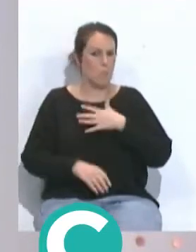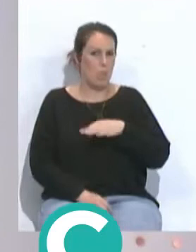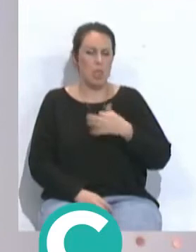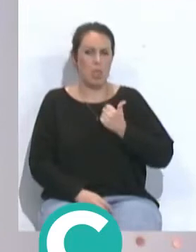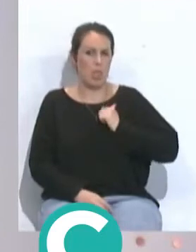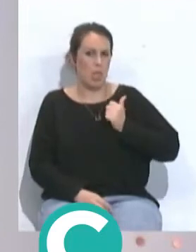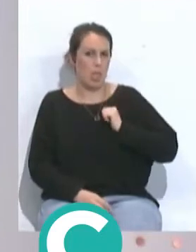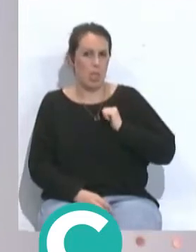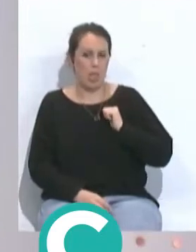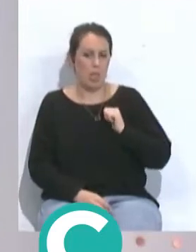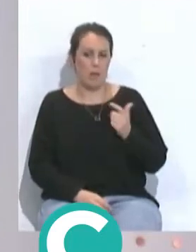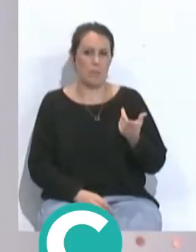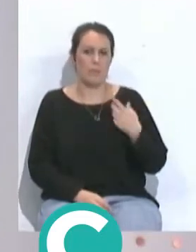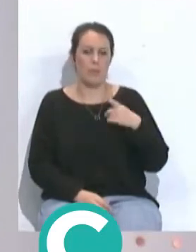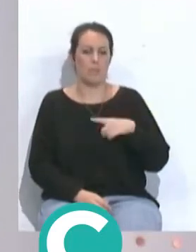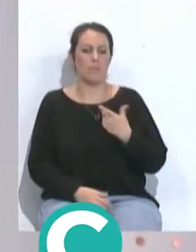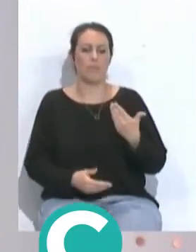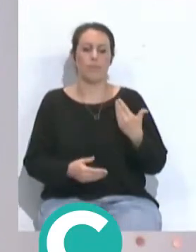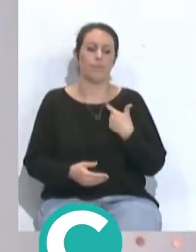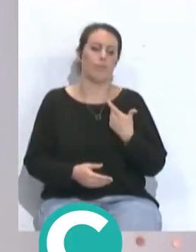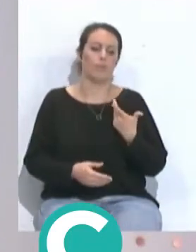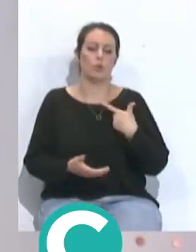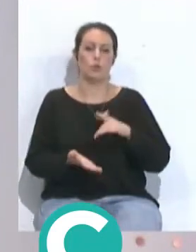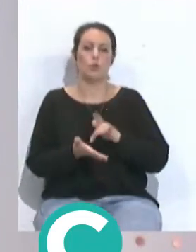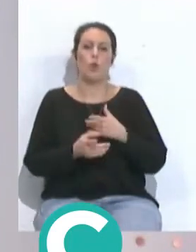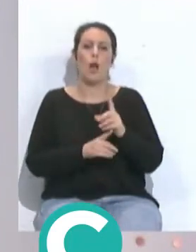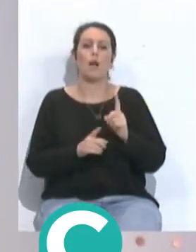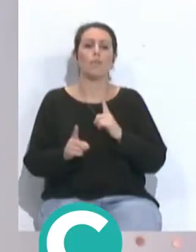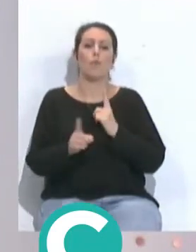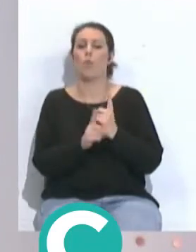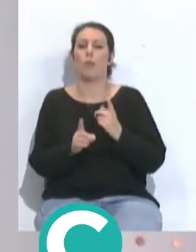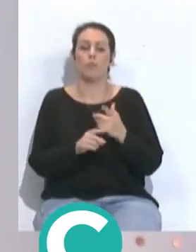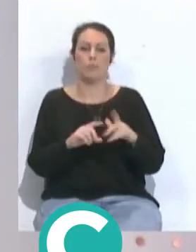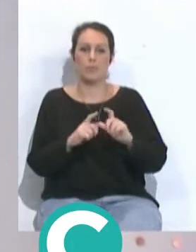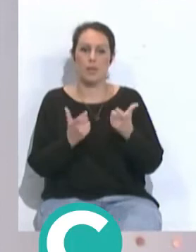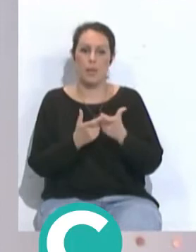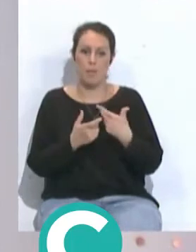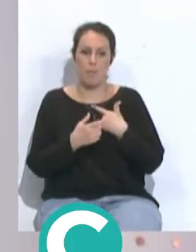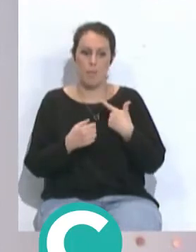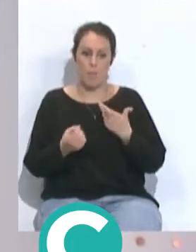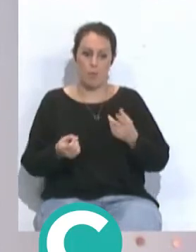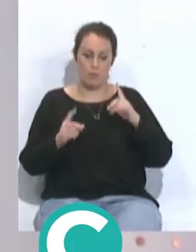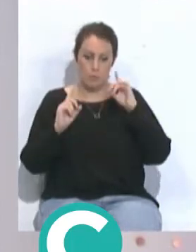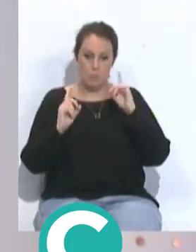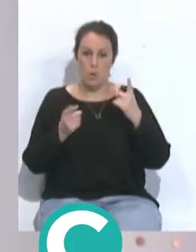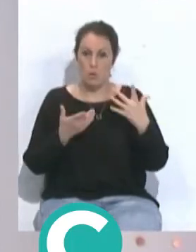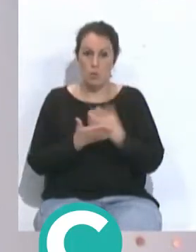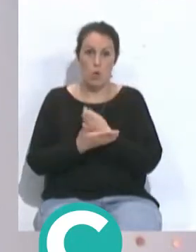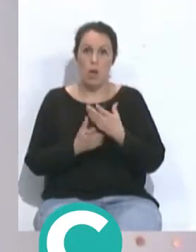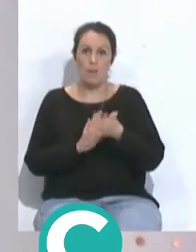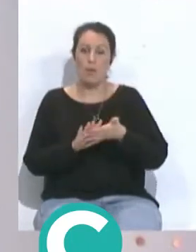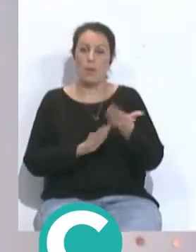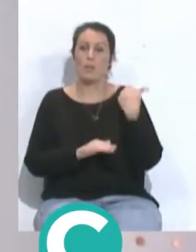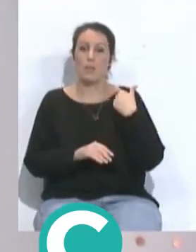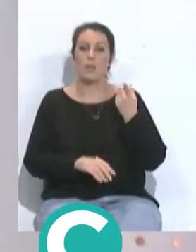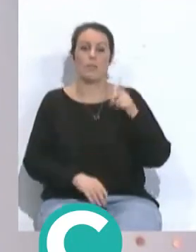el beneficio y el rédito a la hora de buscar la contra de un equipo que se vuelca con todo como estamos hablando anteriormente tanto con